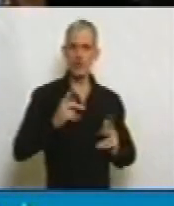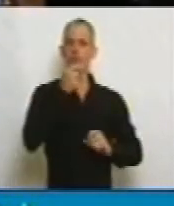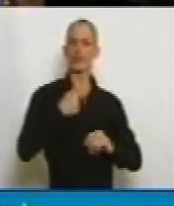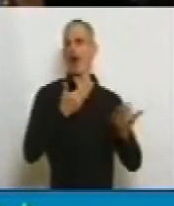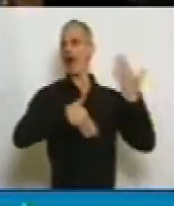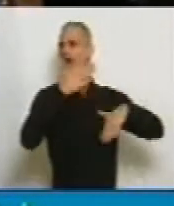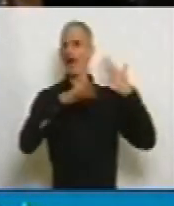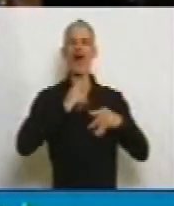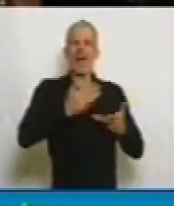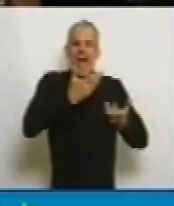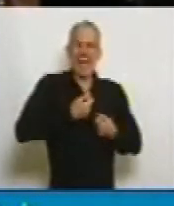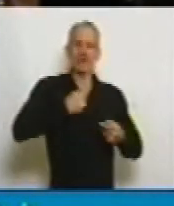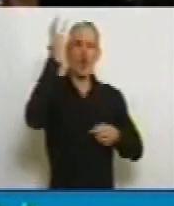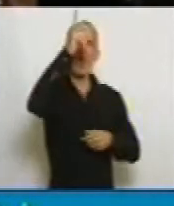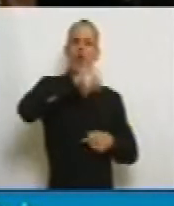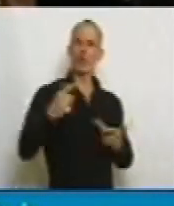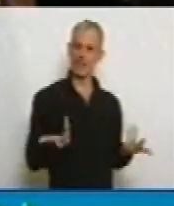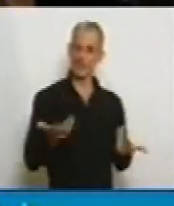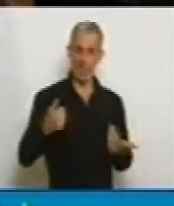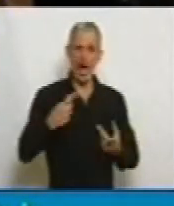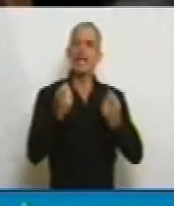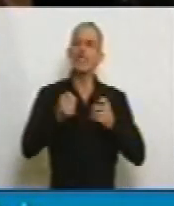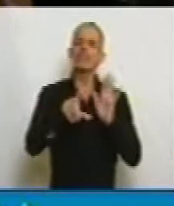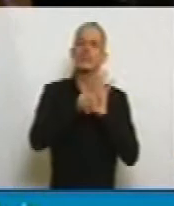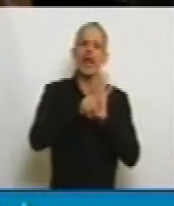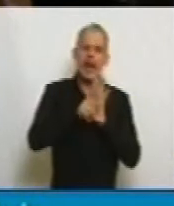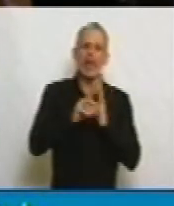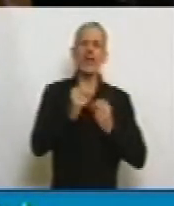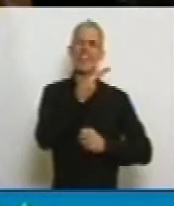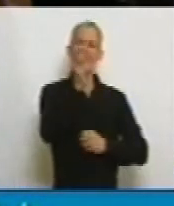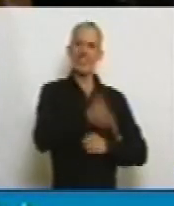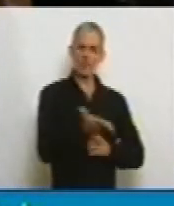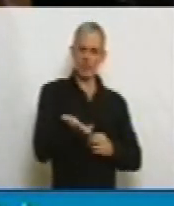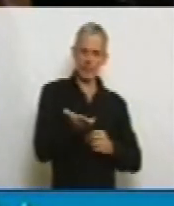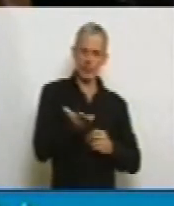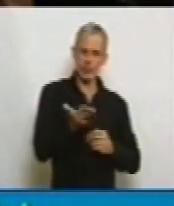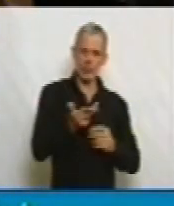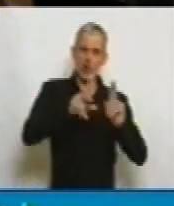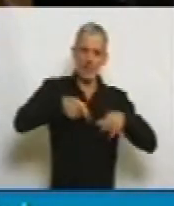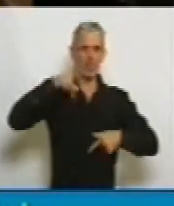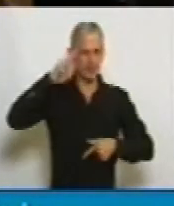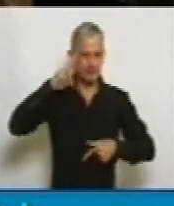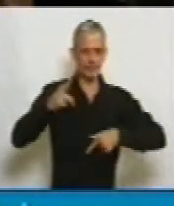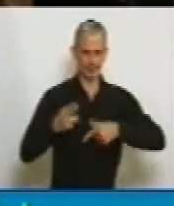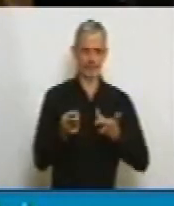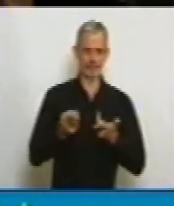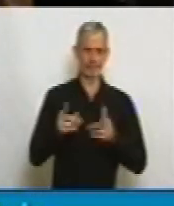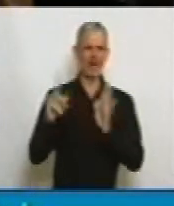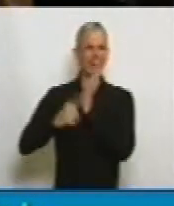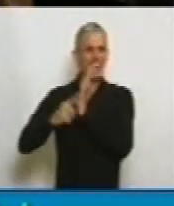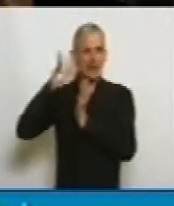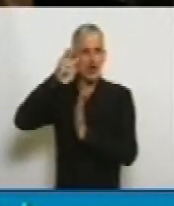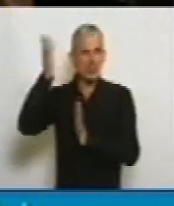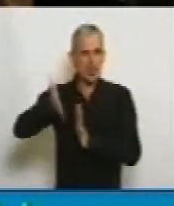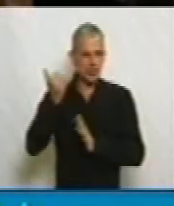cautelares y demás. Es por eso que es necesario darle fuerza de ley a esta medida que ha resultado tan efectiva y que tiene tanto